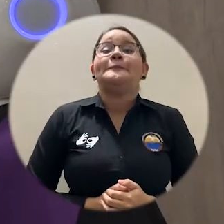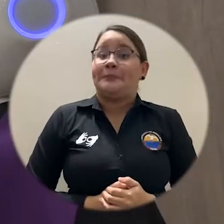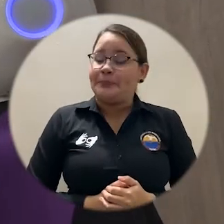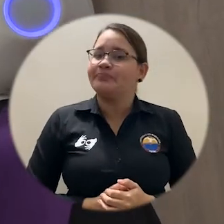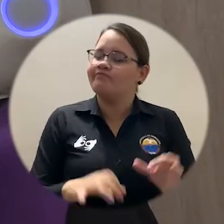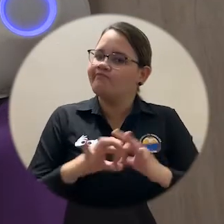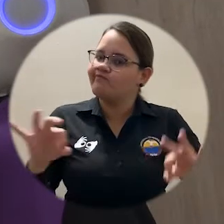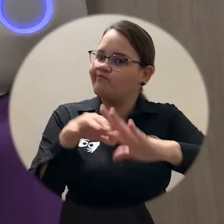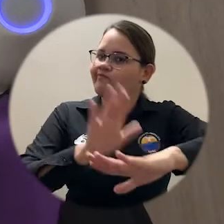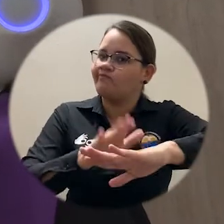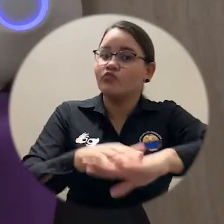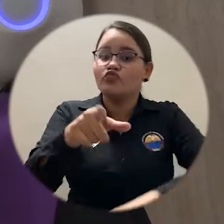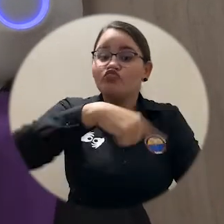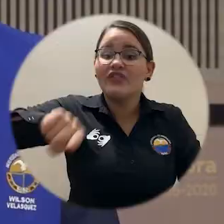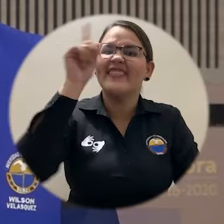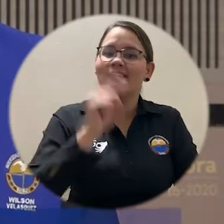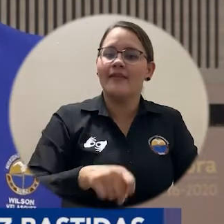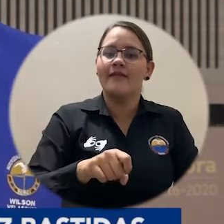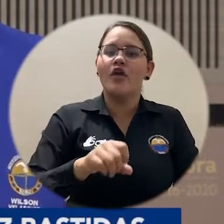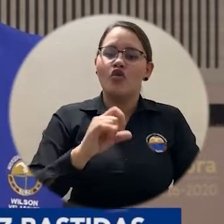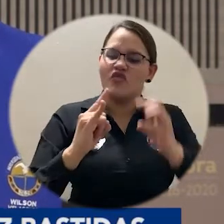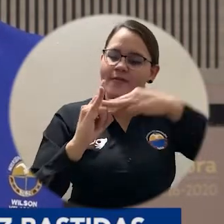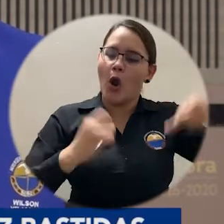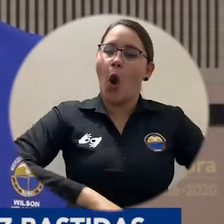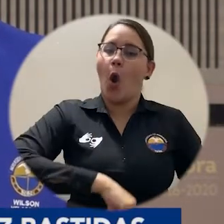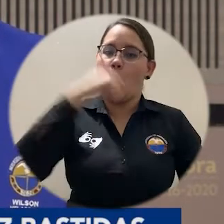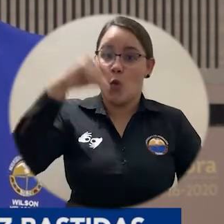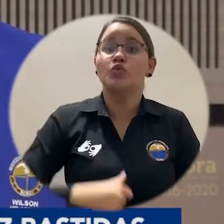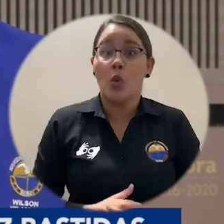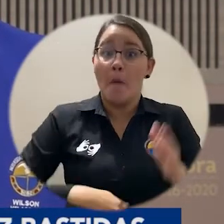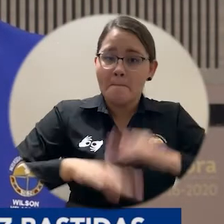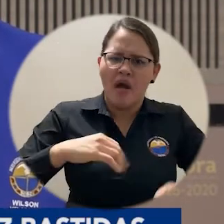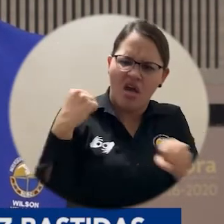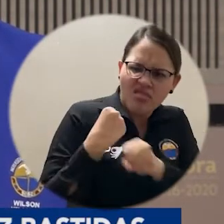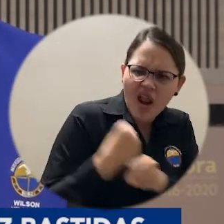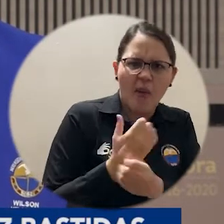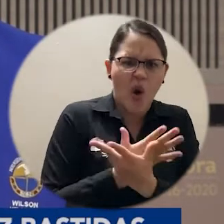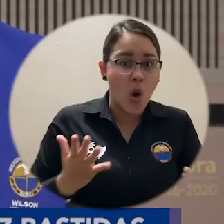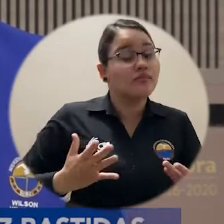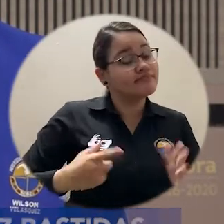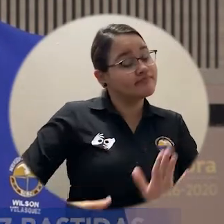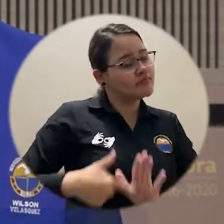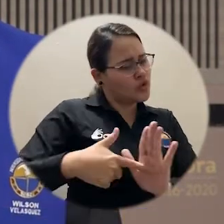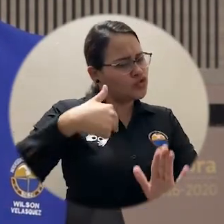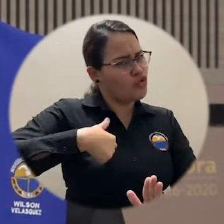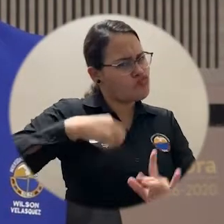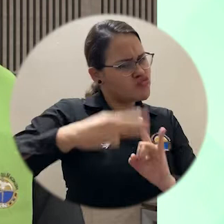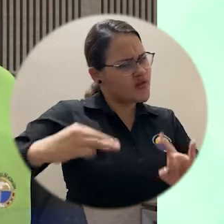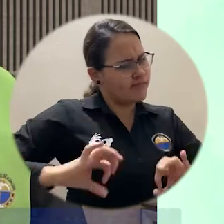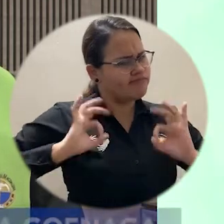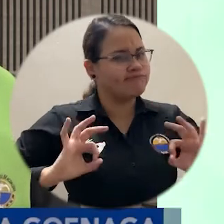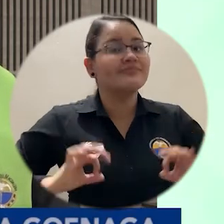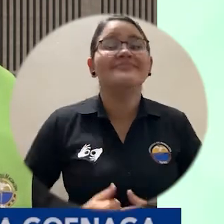Decirles que vivan orgullosos de su universidad. Que dejen en alto siempre el buen nombre de la institución donde vayan a laborar.